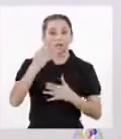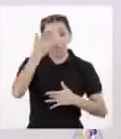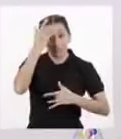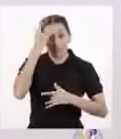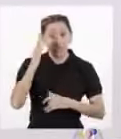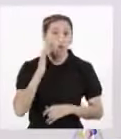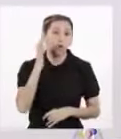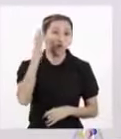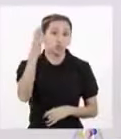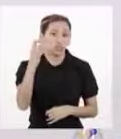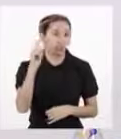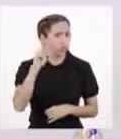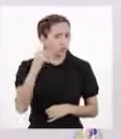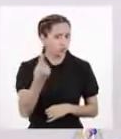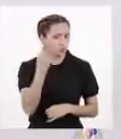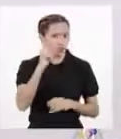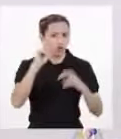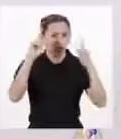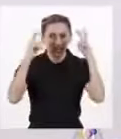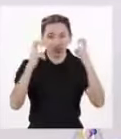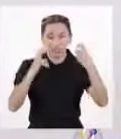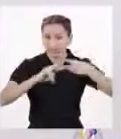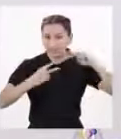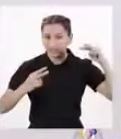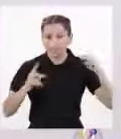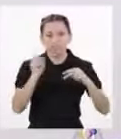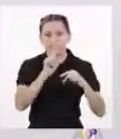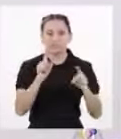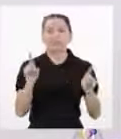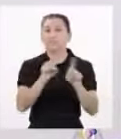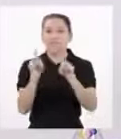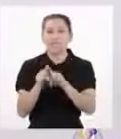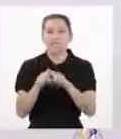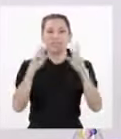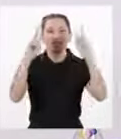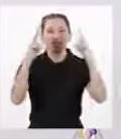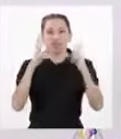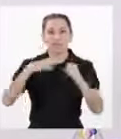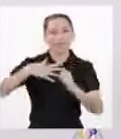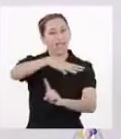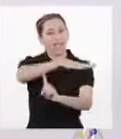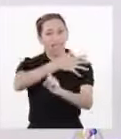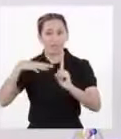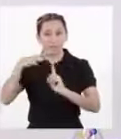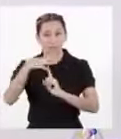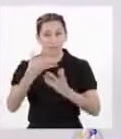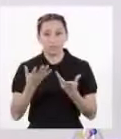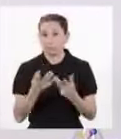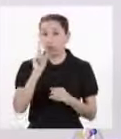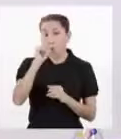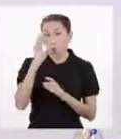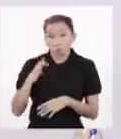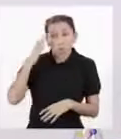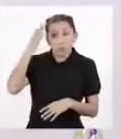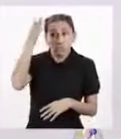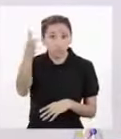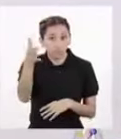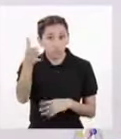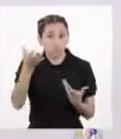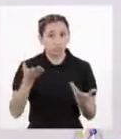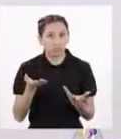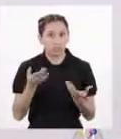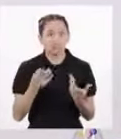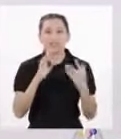solo de afecciones genéticas, sino que incluso de afecciones de causa ambiental En un futuro no muy lejano,